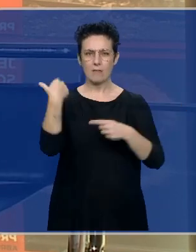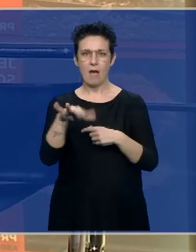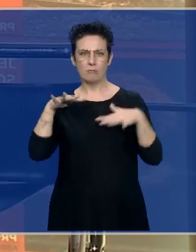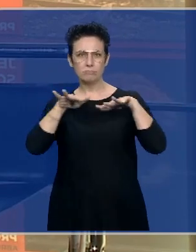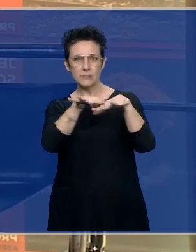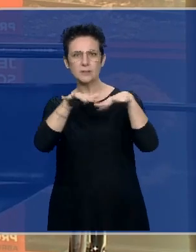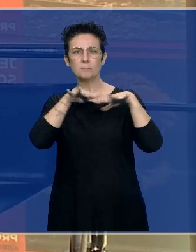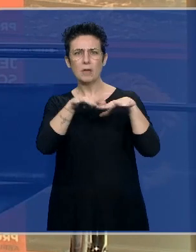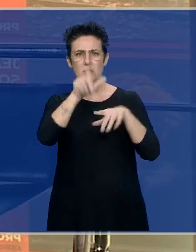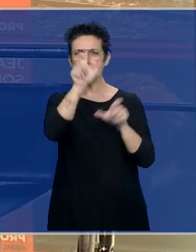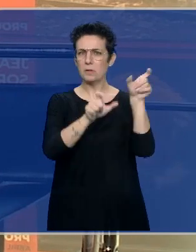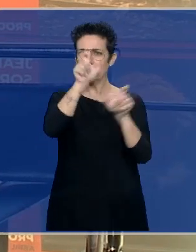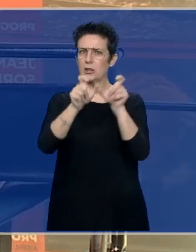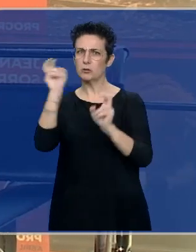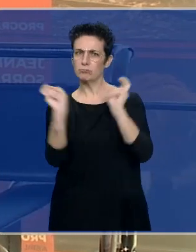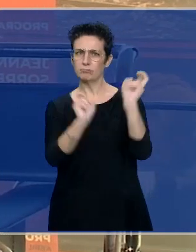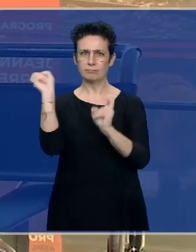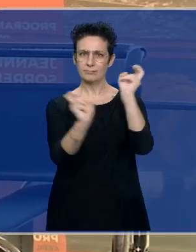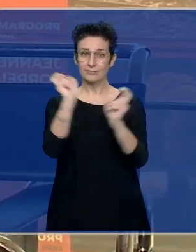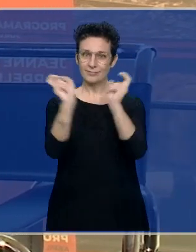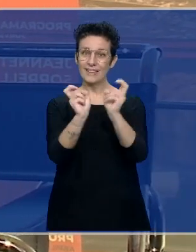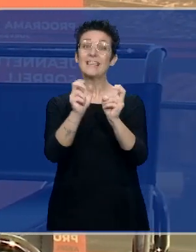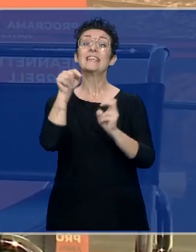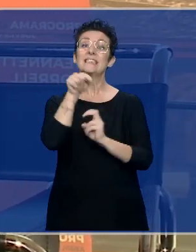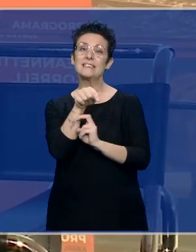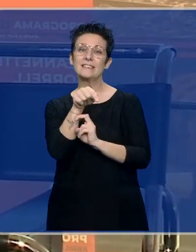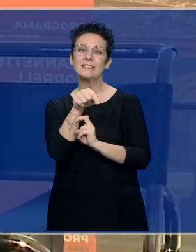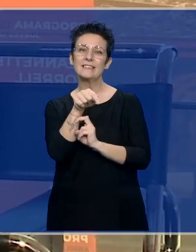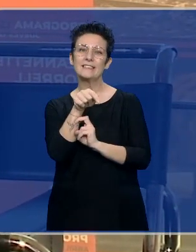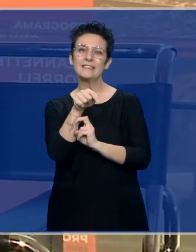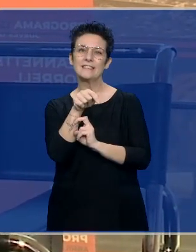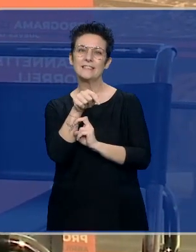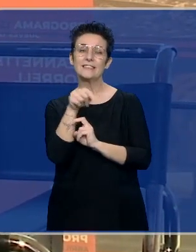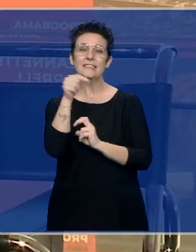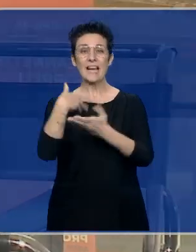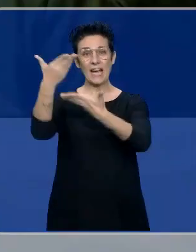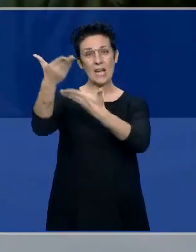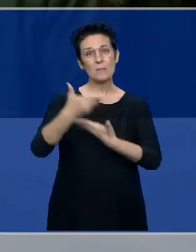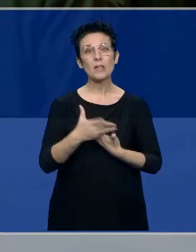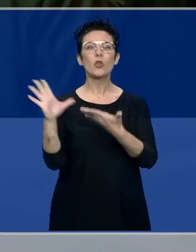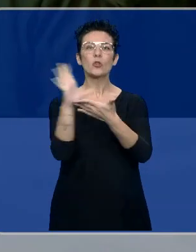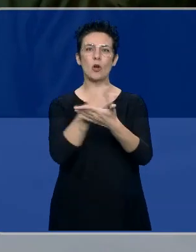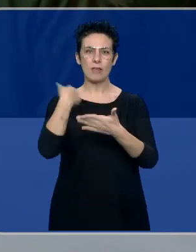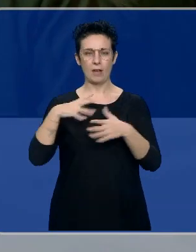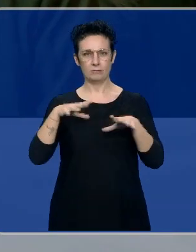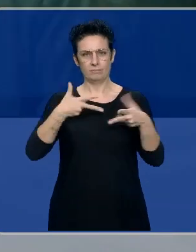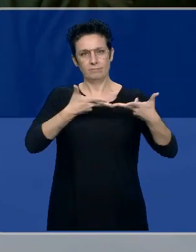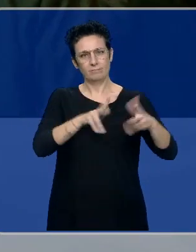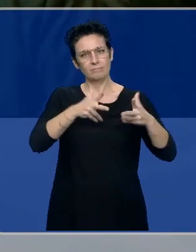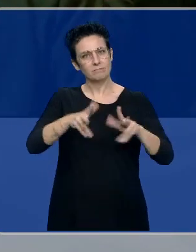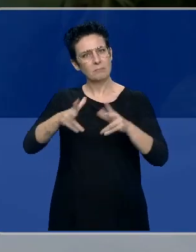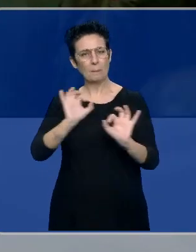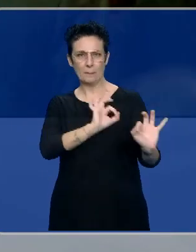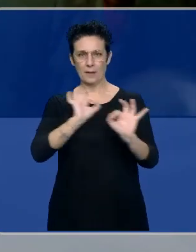poco Fernando ya se va llenando y que van todos los invitados ocupando sus asientos.